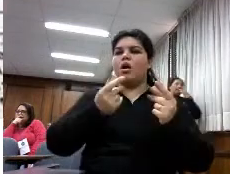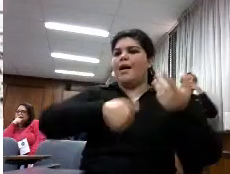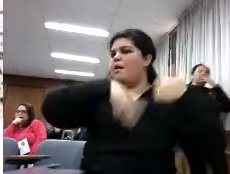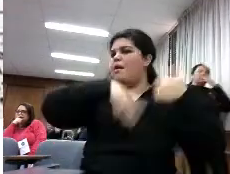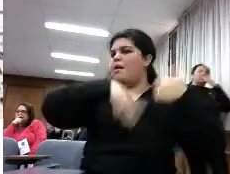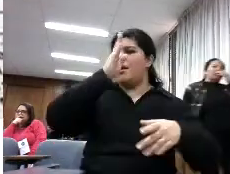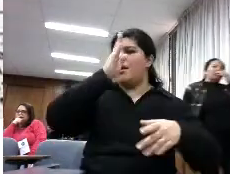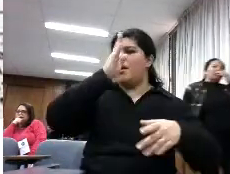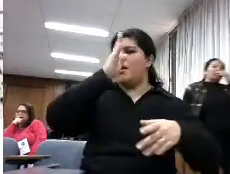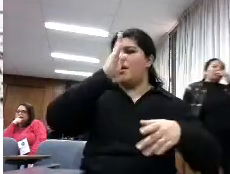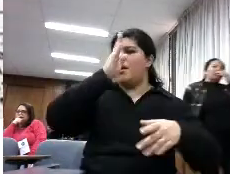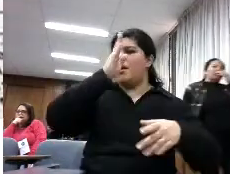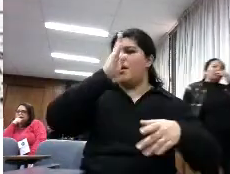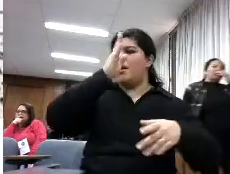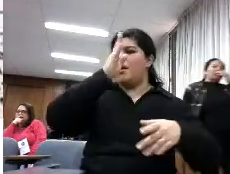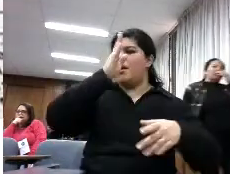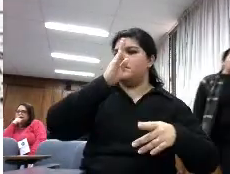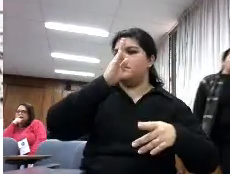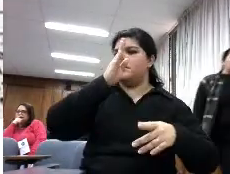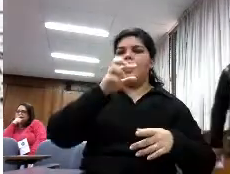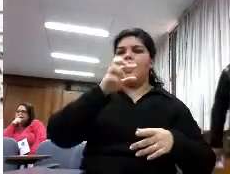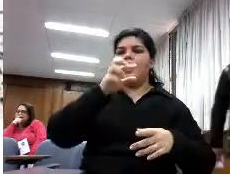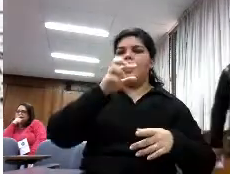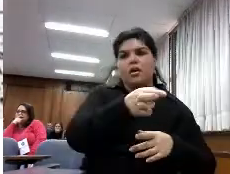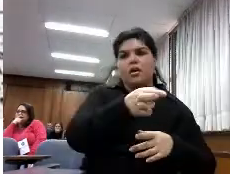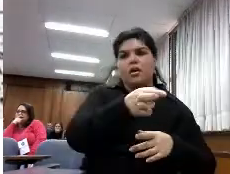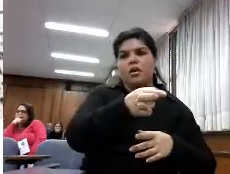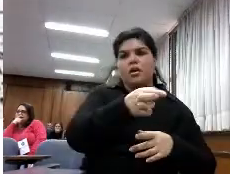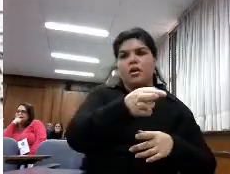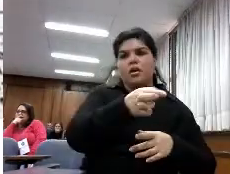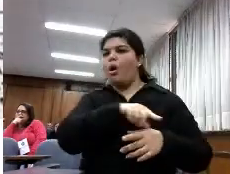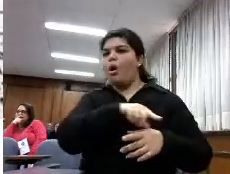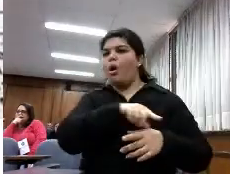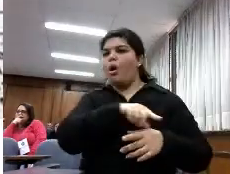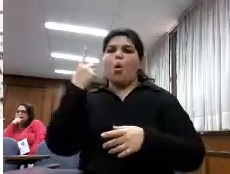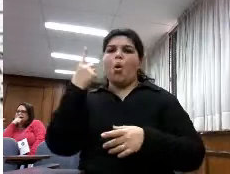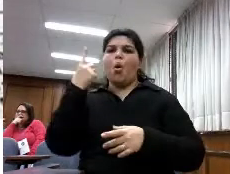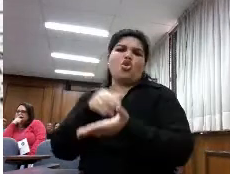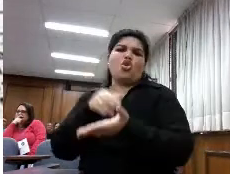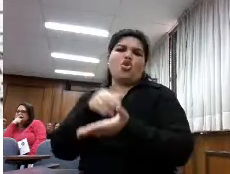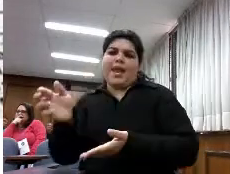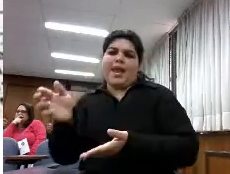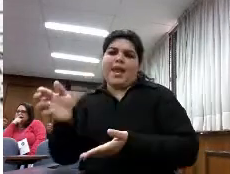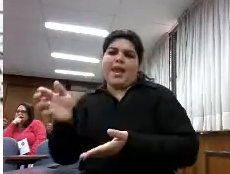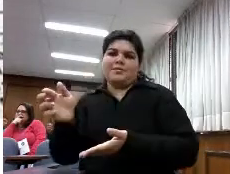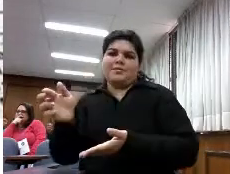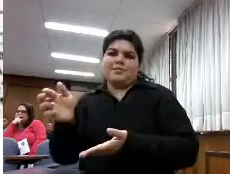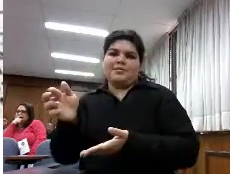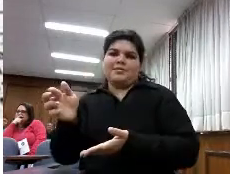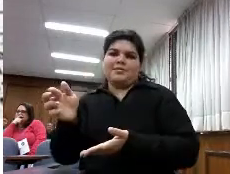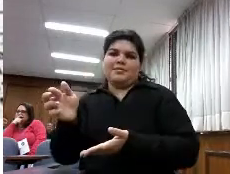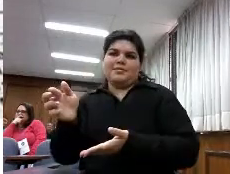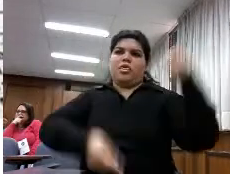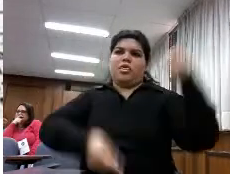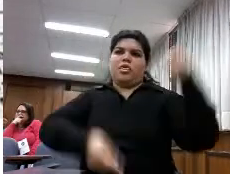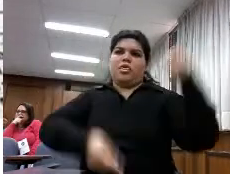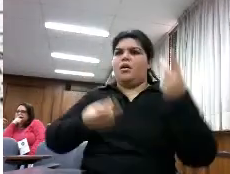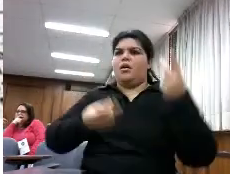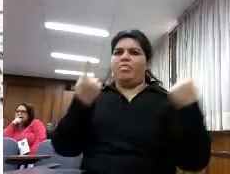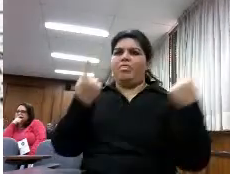dólares a otras que se gastaban hasta un millón de dólares o sea estamos ante casos totalmente